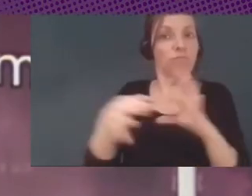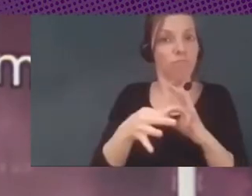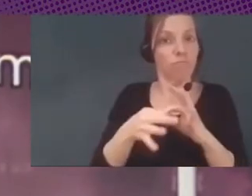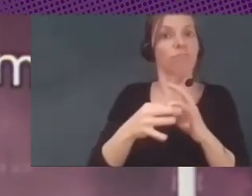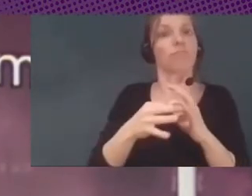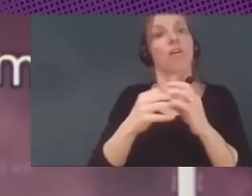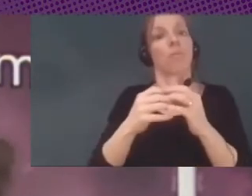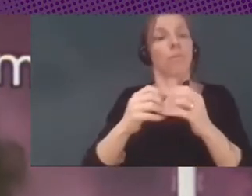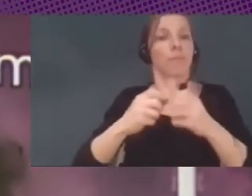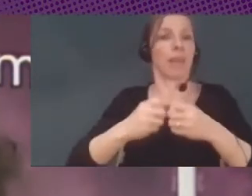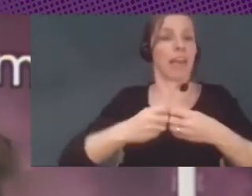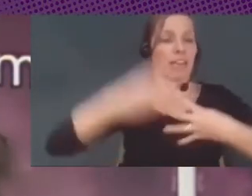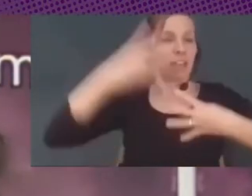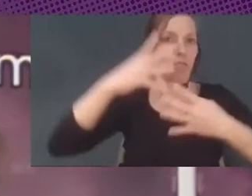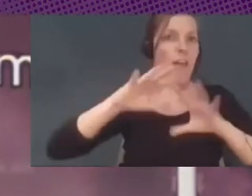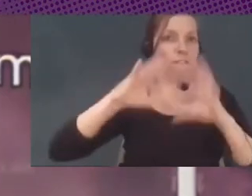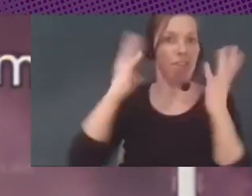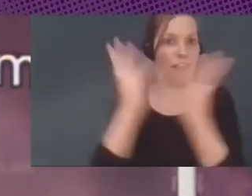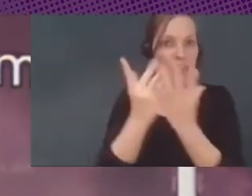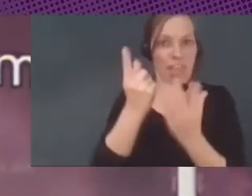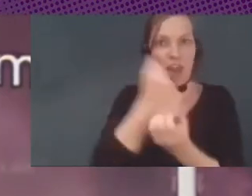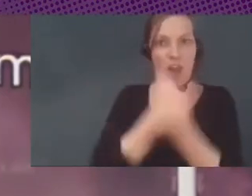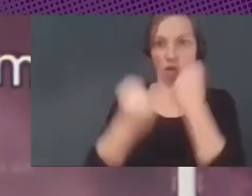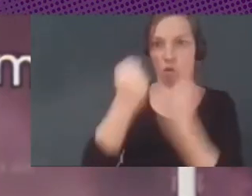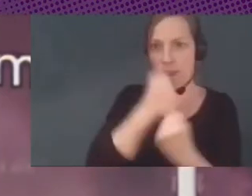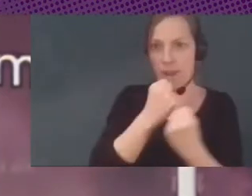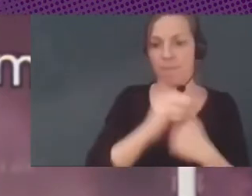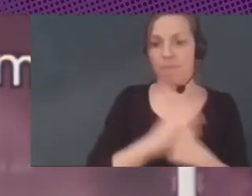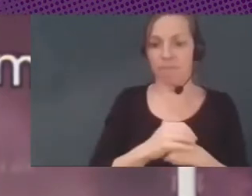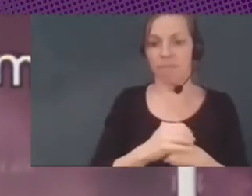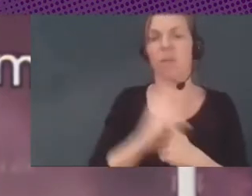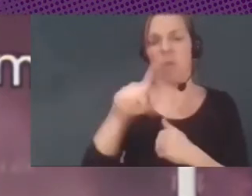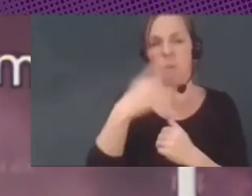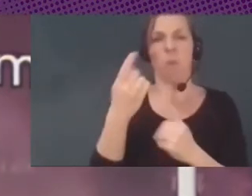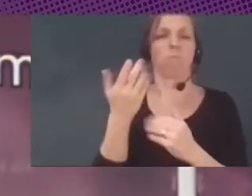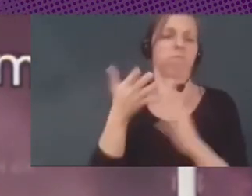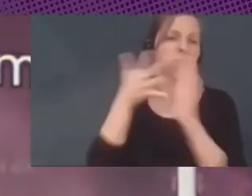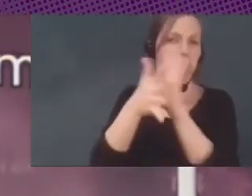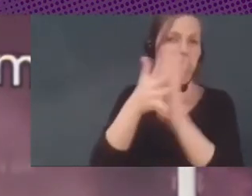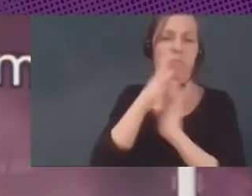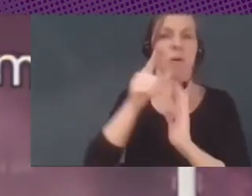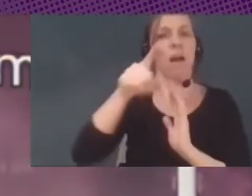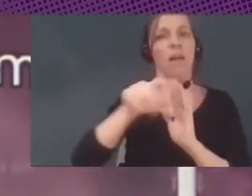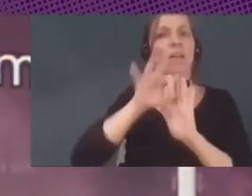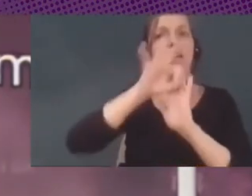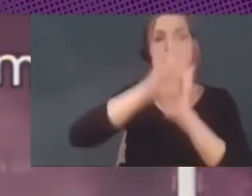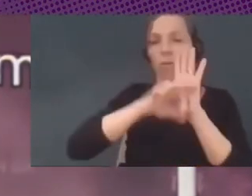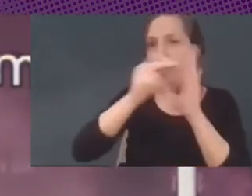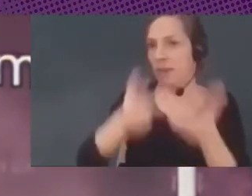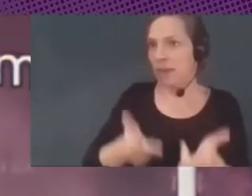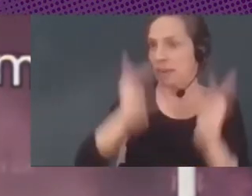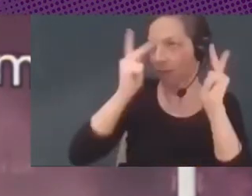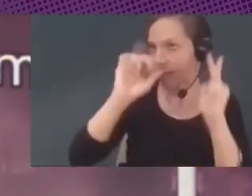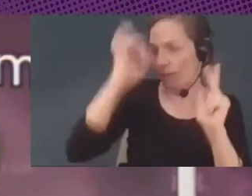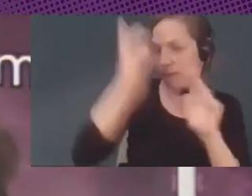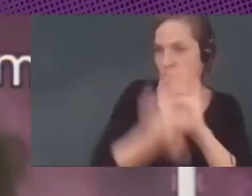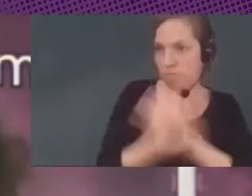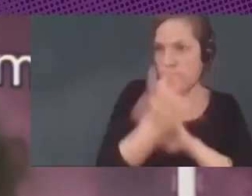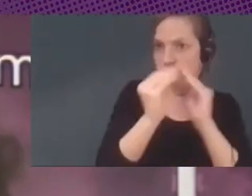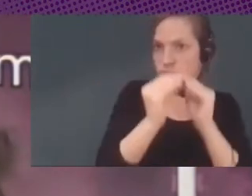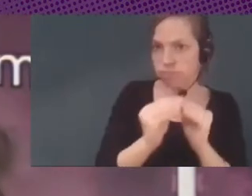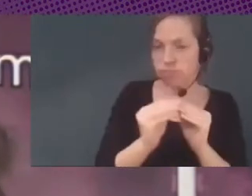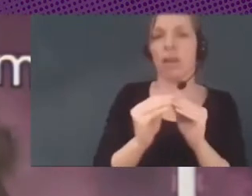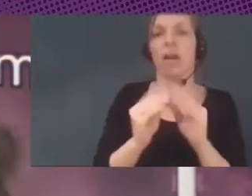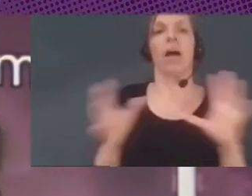global. Ya nos contará, pero bueno, ha llevado a cabo una serie de iniciativas de software libre, de conexión entre